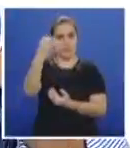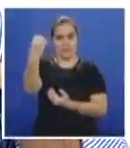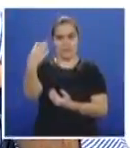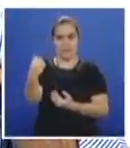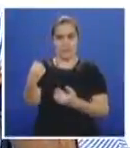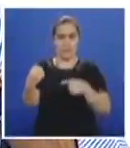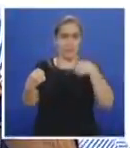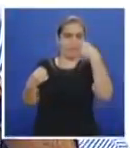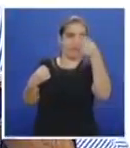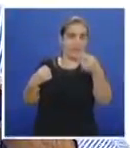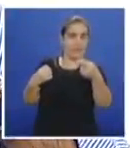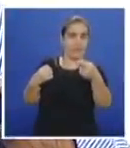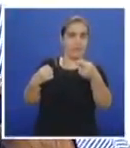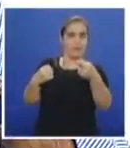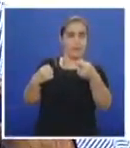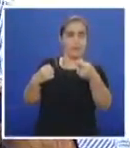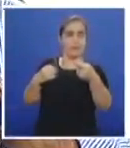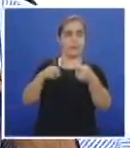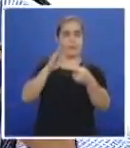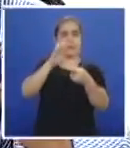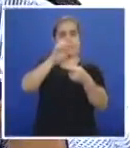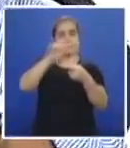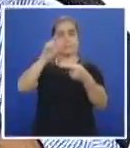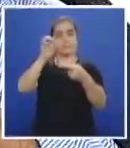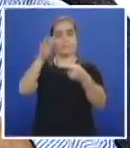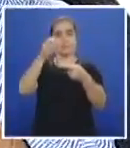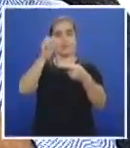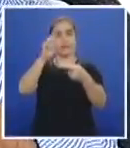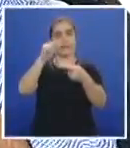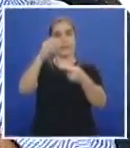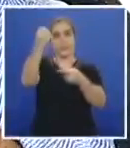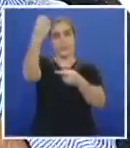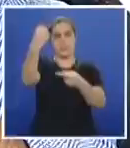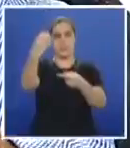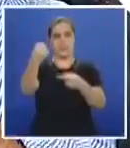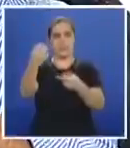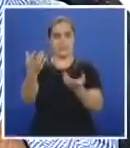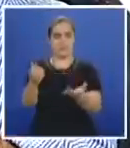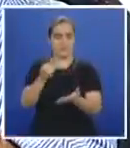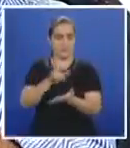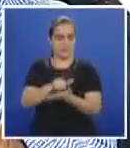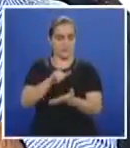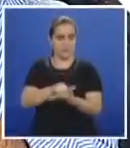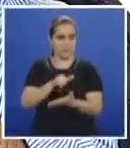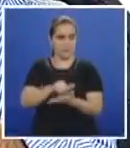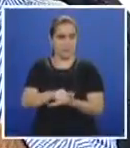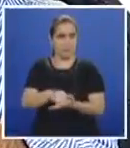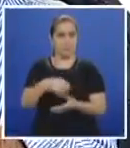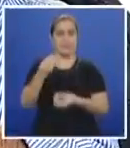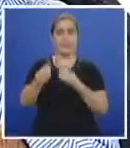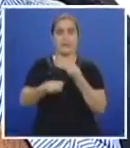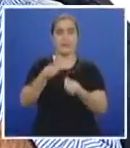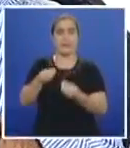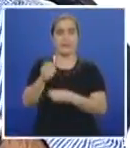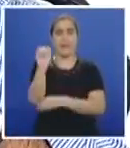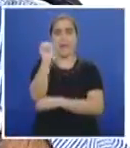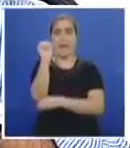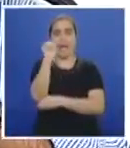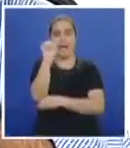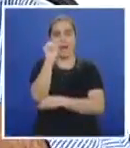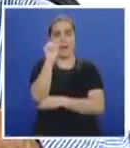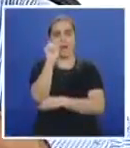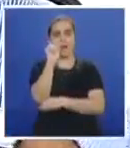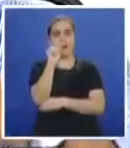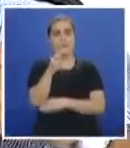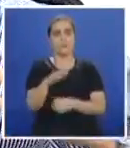que empecemos a manejar algo que se maneja en todas las partes del mundo, en los centros desarrollados, que no entra tanto vehículo, que